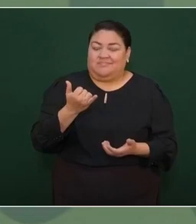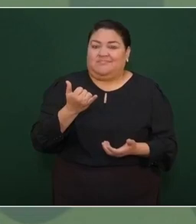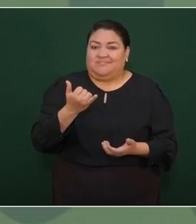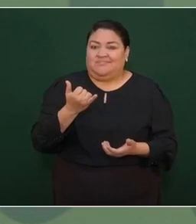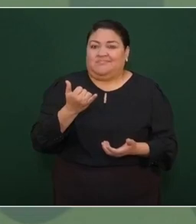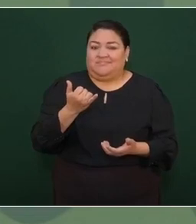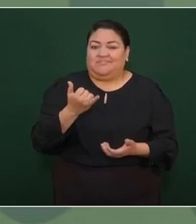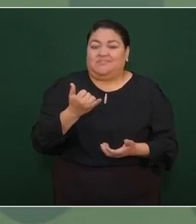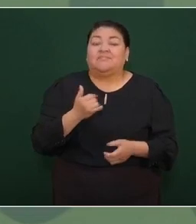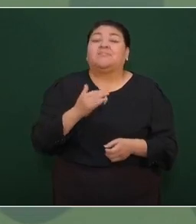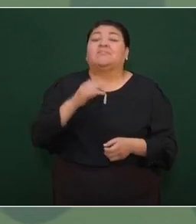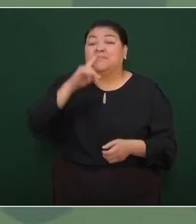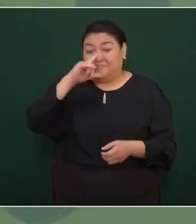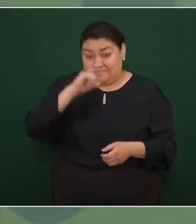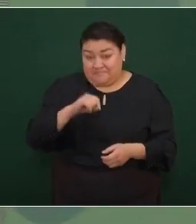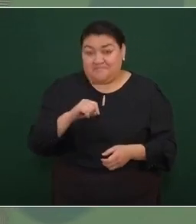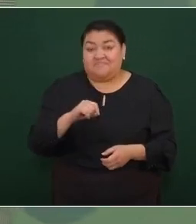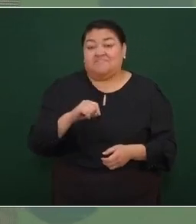les falló